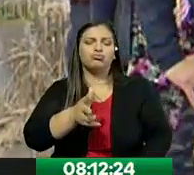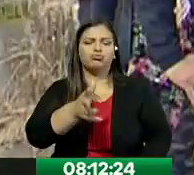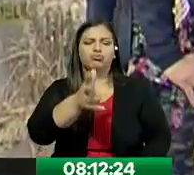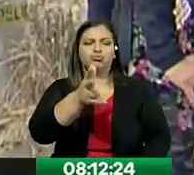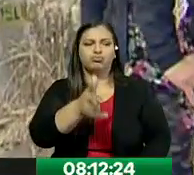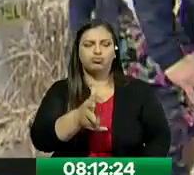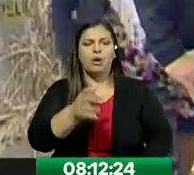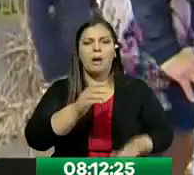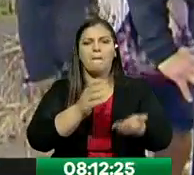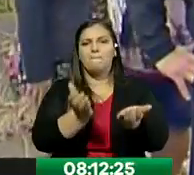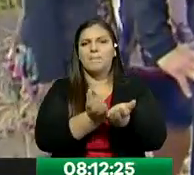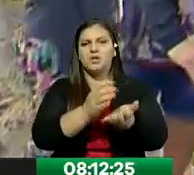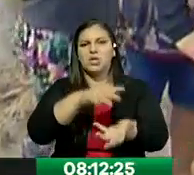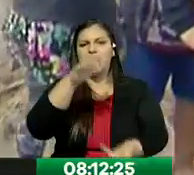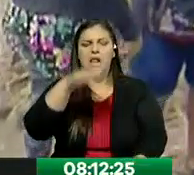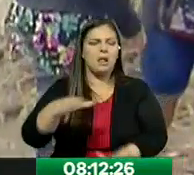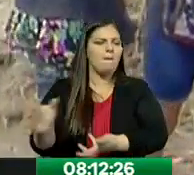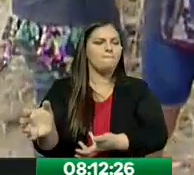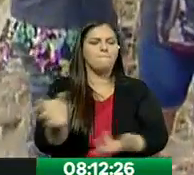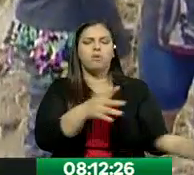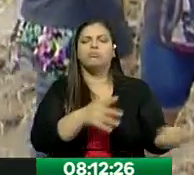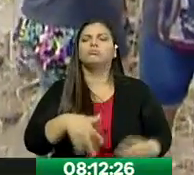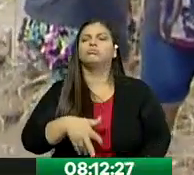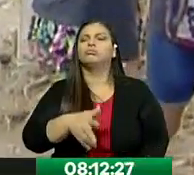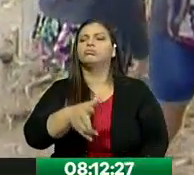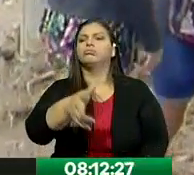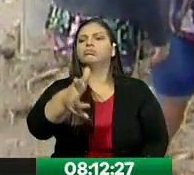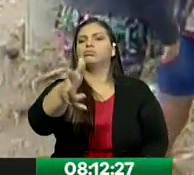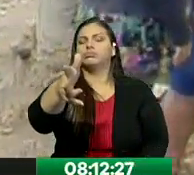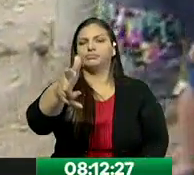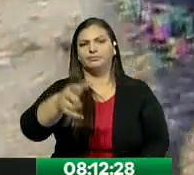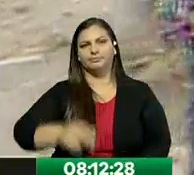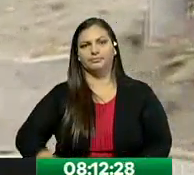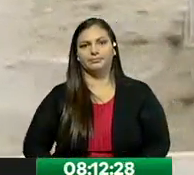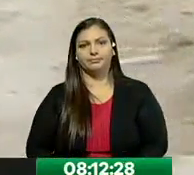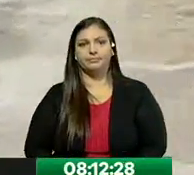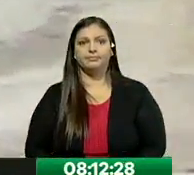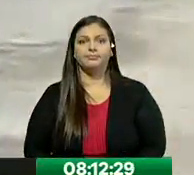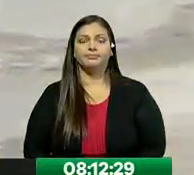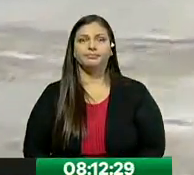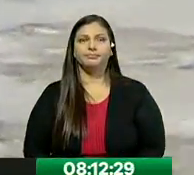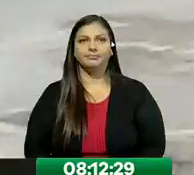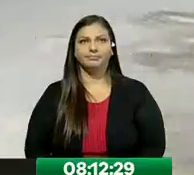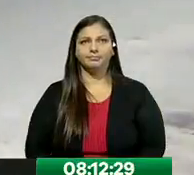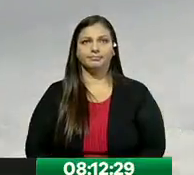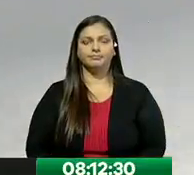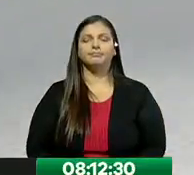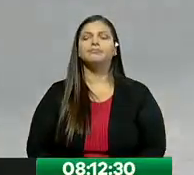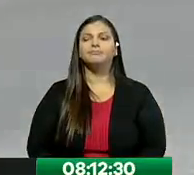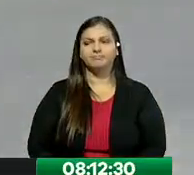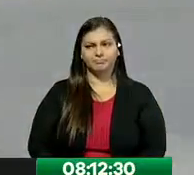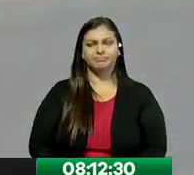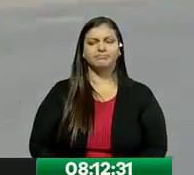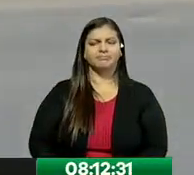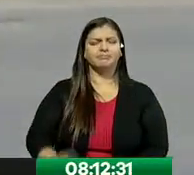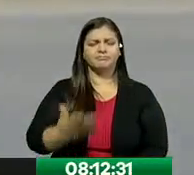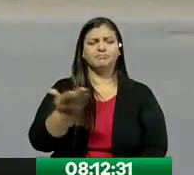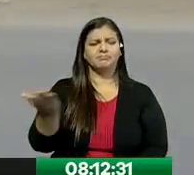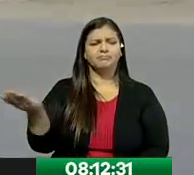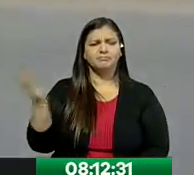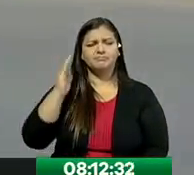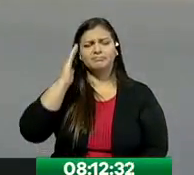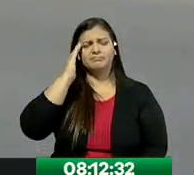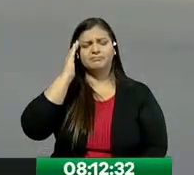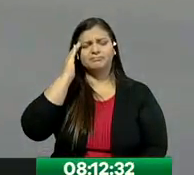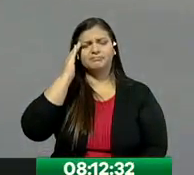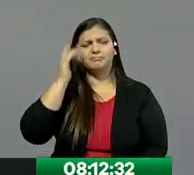es de ellos que no obedecen cuando viene el recolector de basura. Son los moradores mismos de este mismo sector. A caramba,